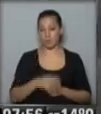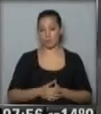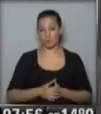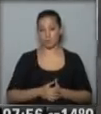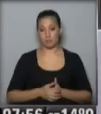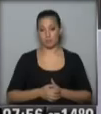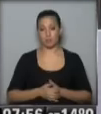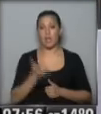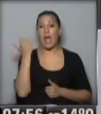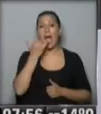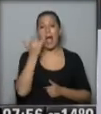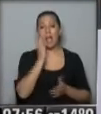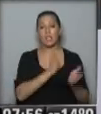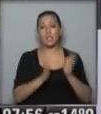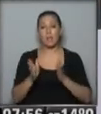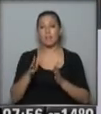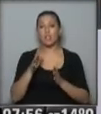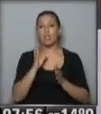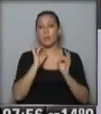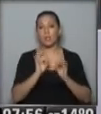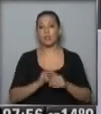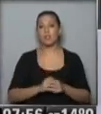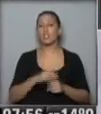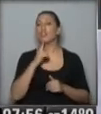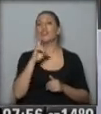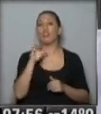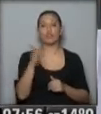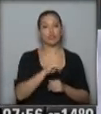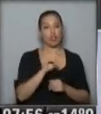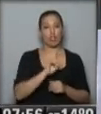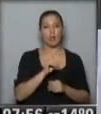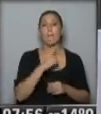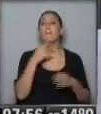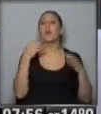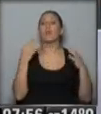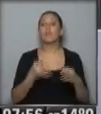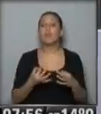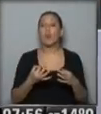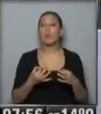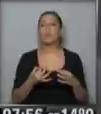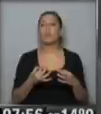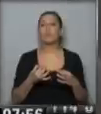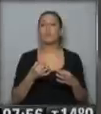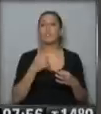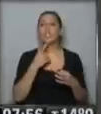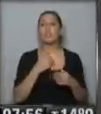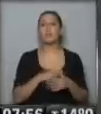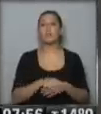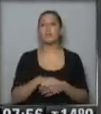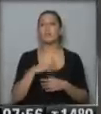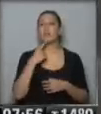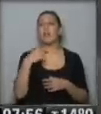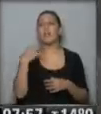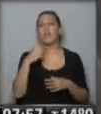Doctor, ¿hay tratamiento para todos los casos? No, para todos los casos no, pero esto justamente está centrado en lo que es la